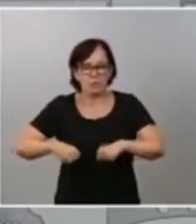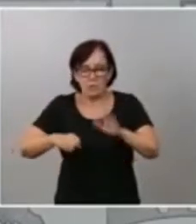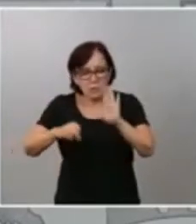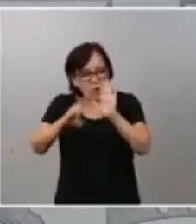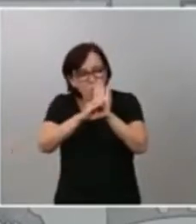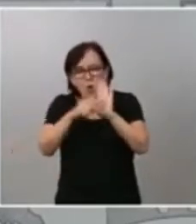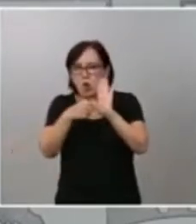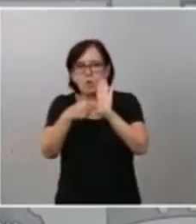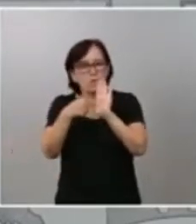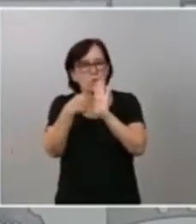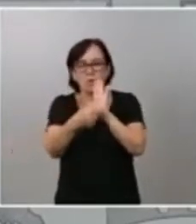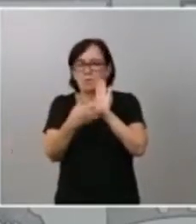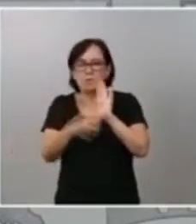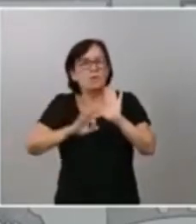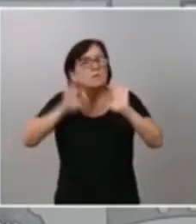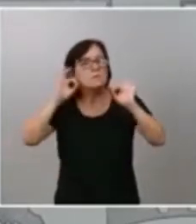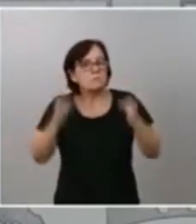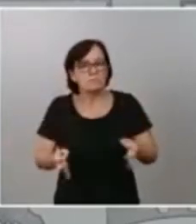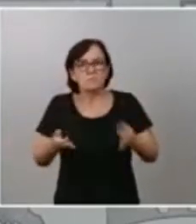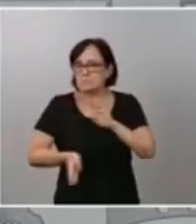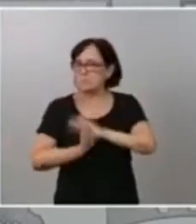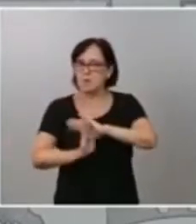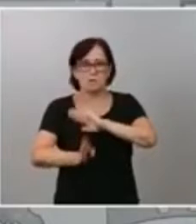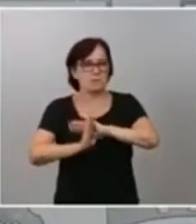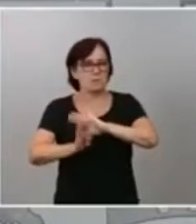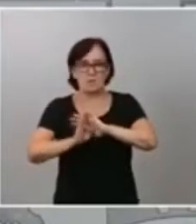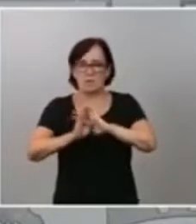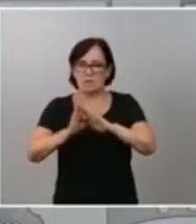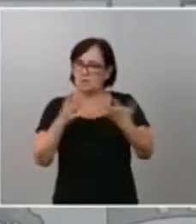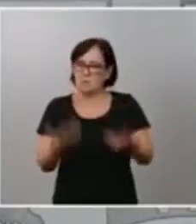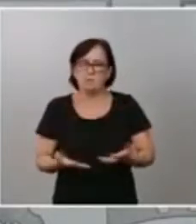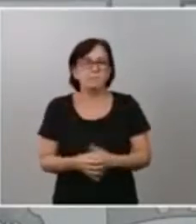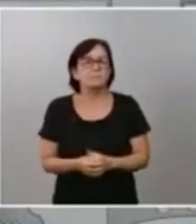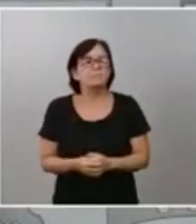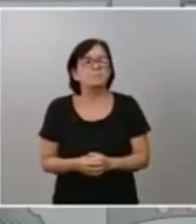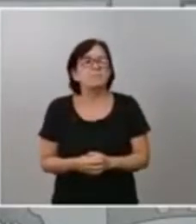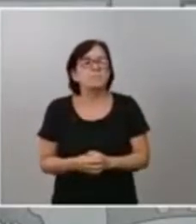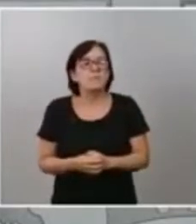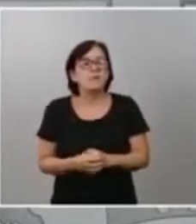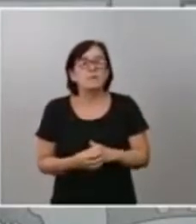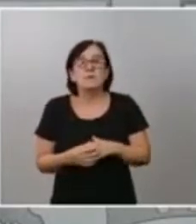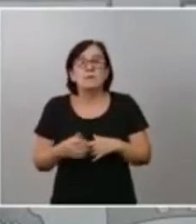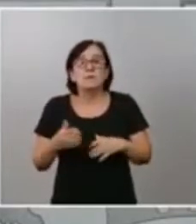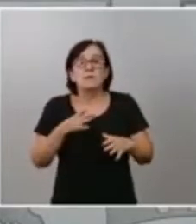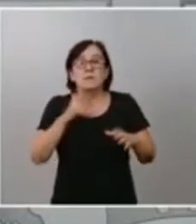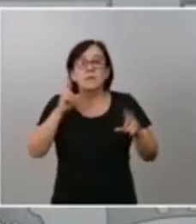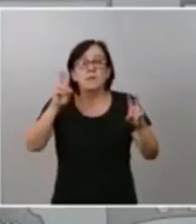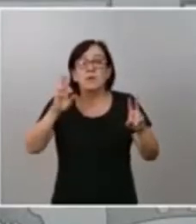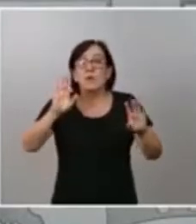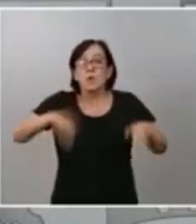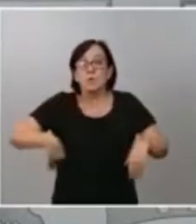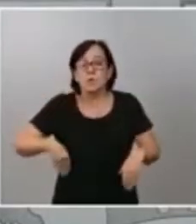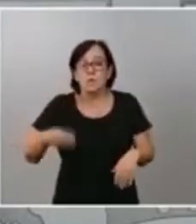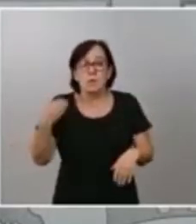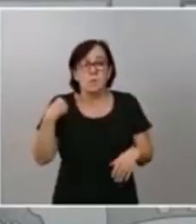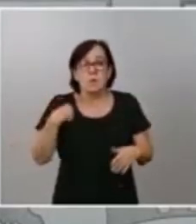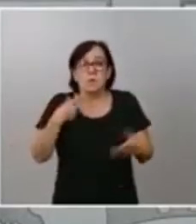Plenamente vigente el pacto constitucional. Y respecto a la última pregunta, no tengo la información.